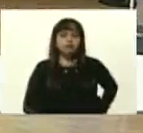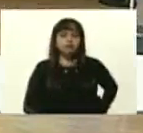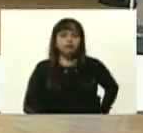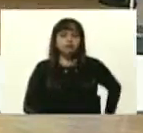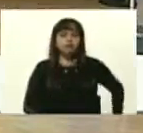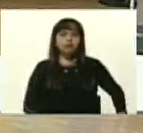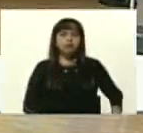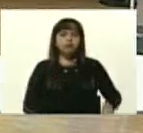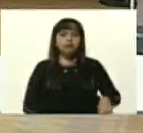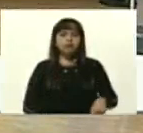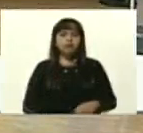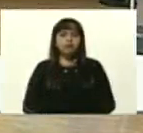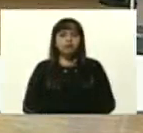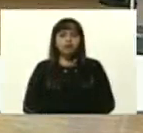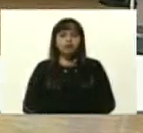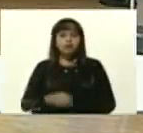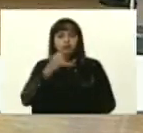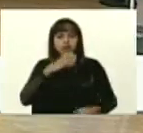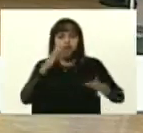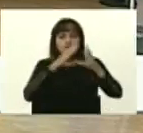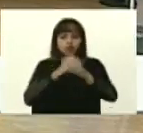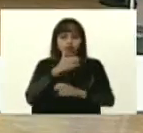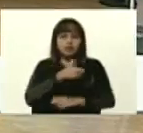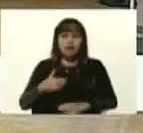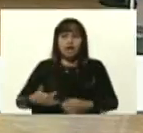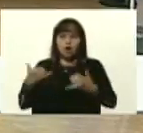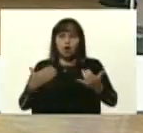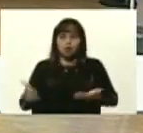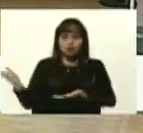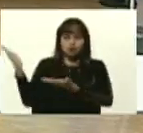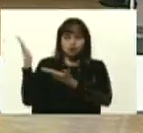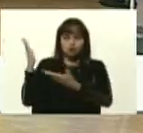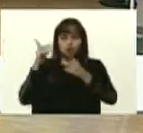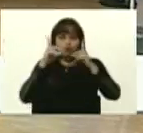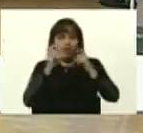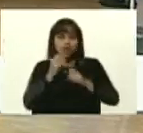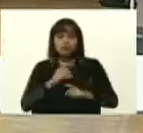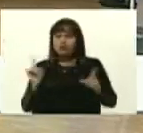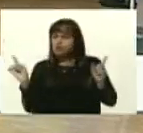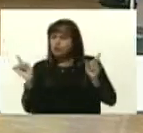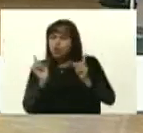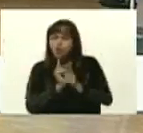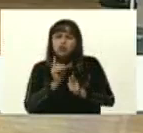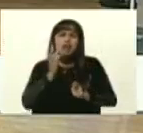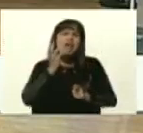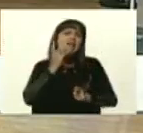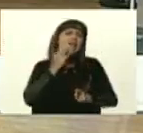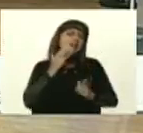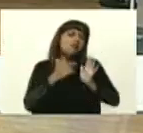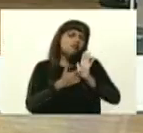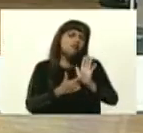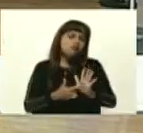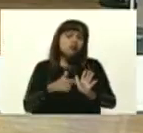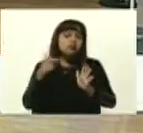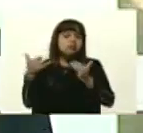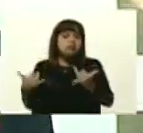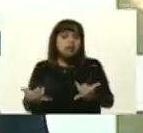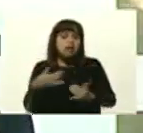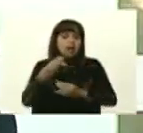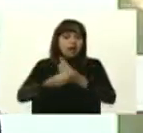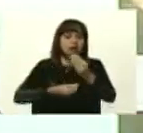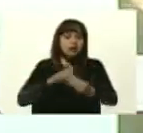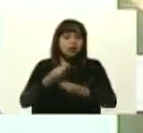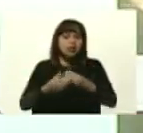Buenas noches, señor presidente. A continuación, les voy a mostrar un muy breve ejemplo de las cosas que ya hemos venido